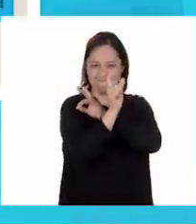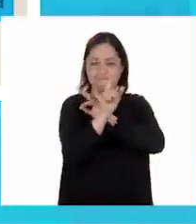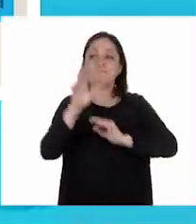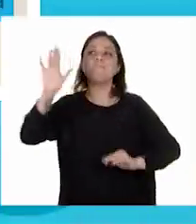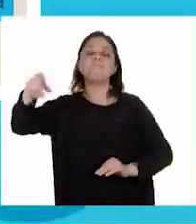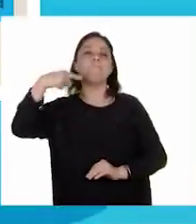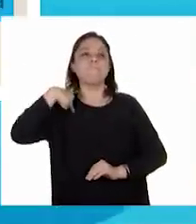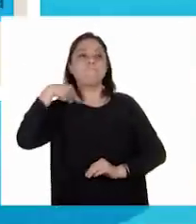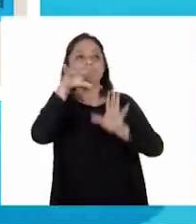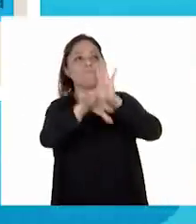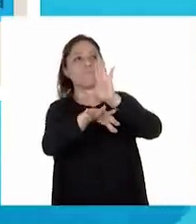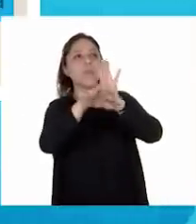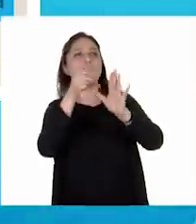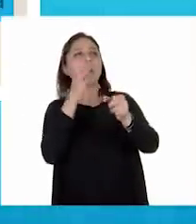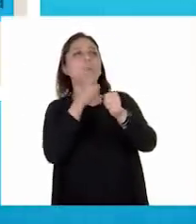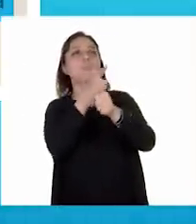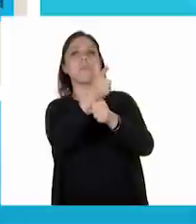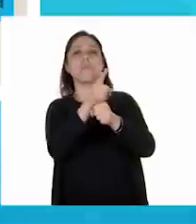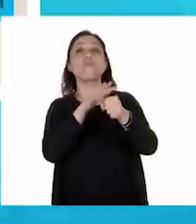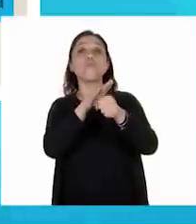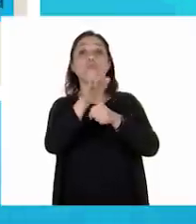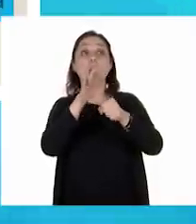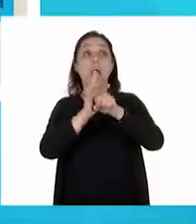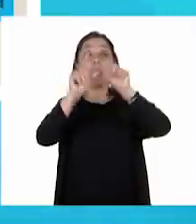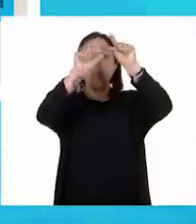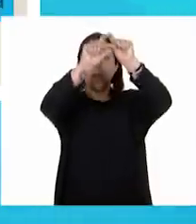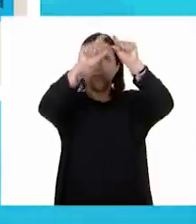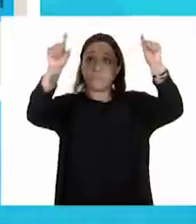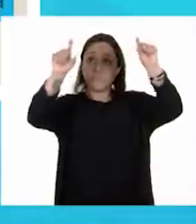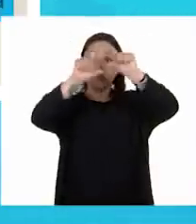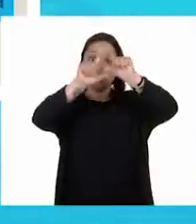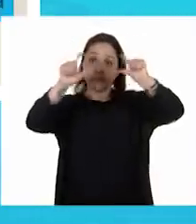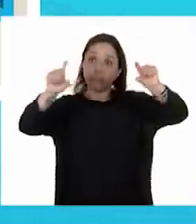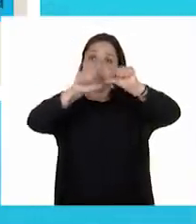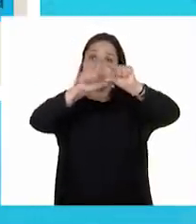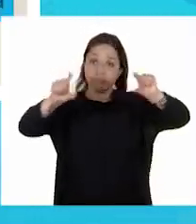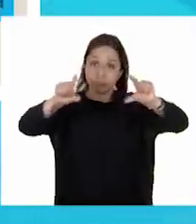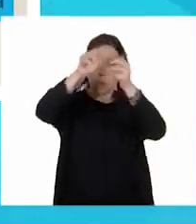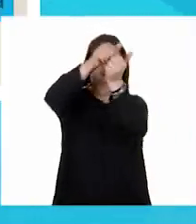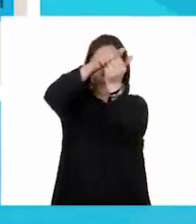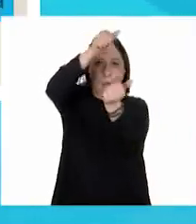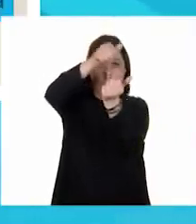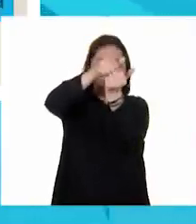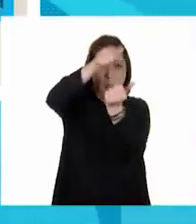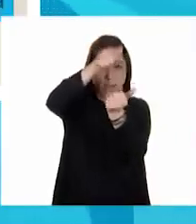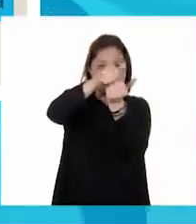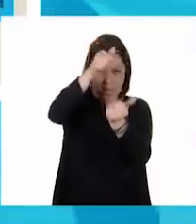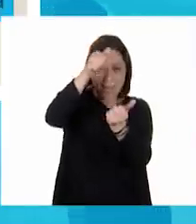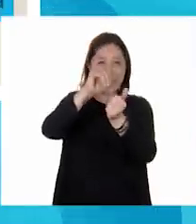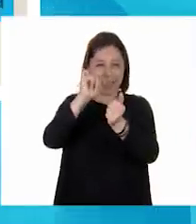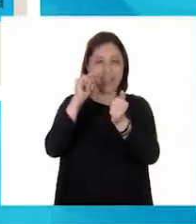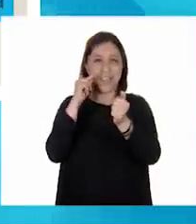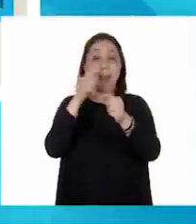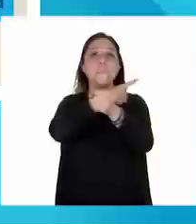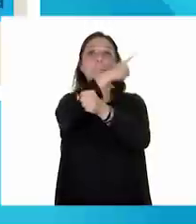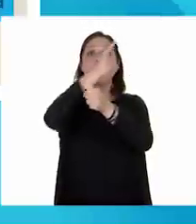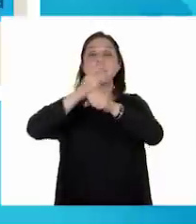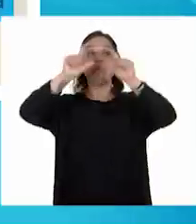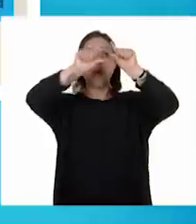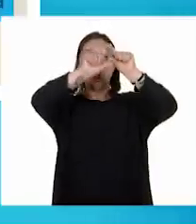Está dividido por párrafos. Así es. ¿Ya te diste cuenta? Sí. El primer párrafo